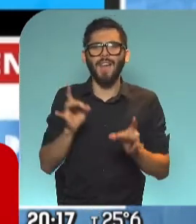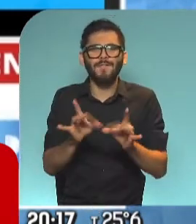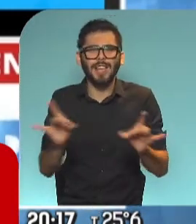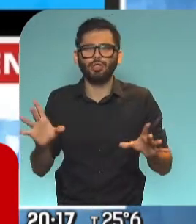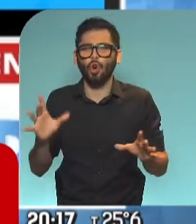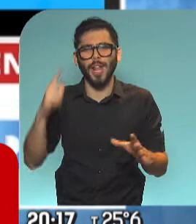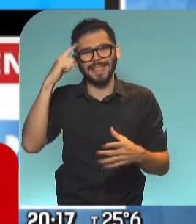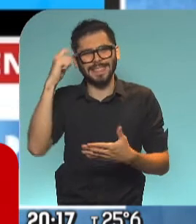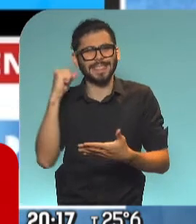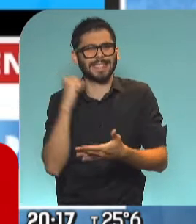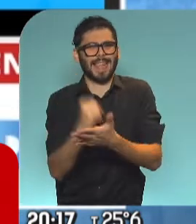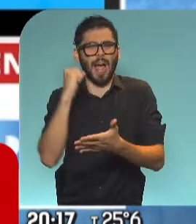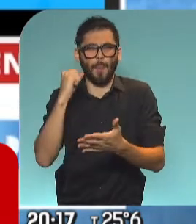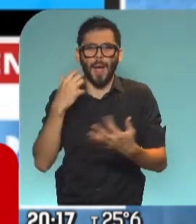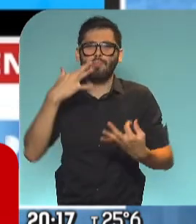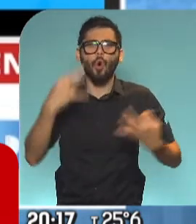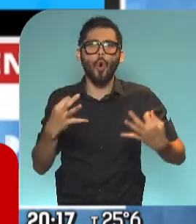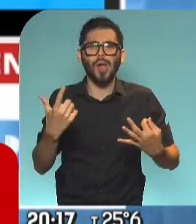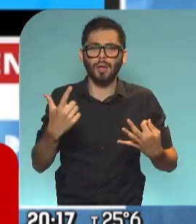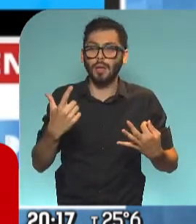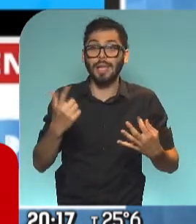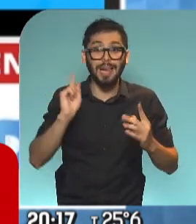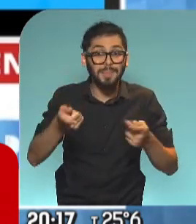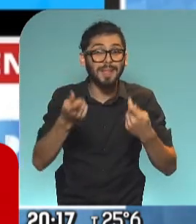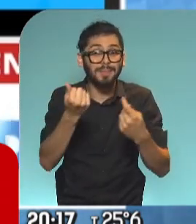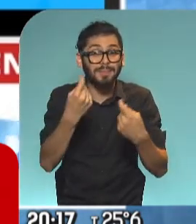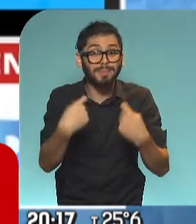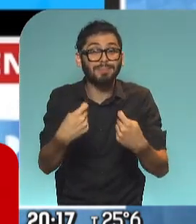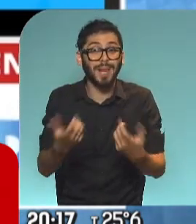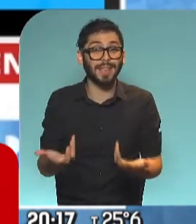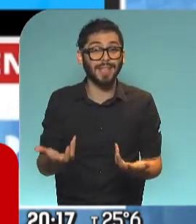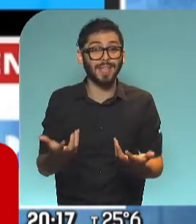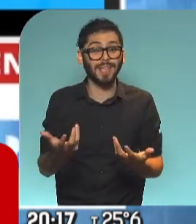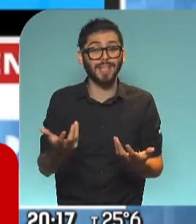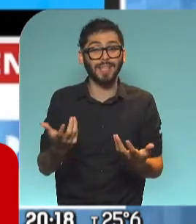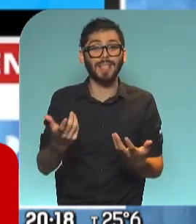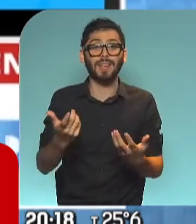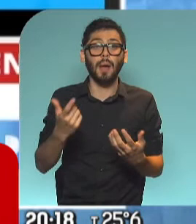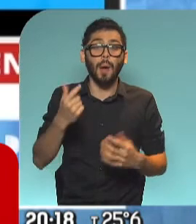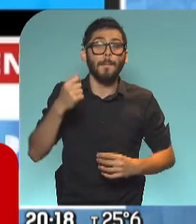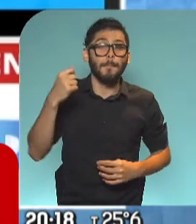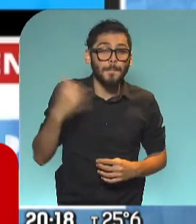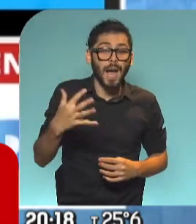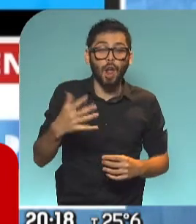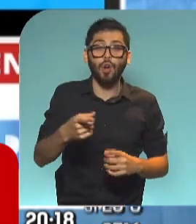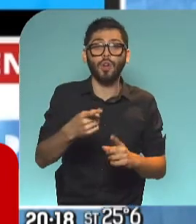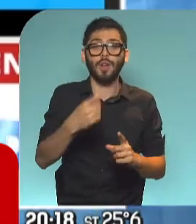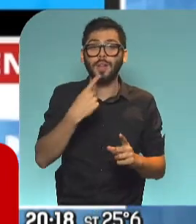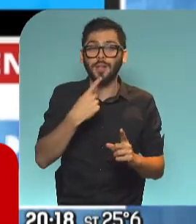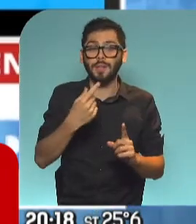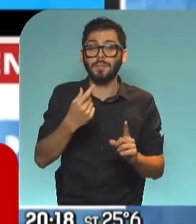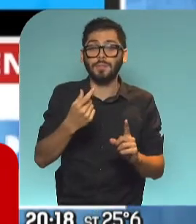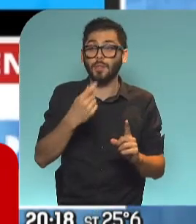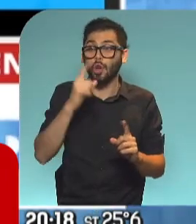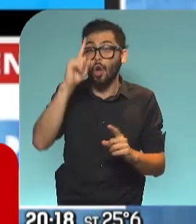en injusticias, sino lo que cuesta en dinero. Cuesta 10 veces más el costo simplemente